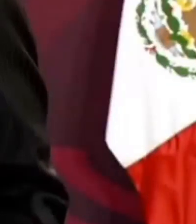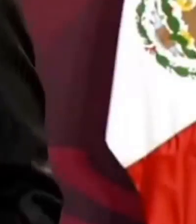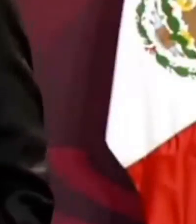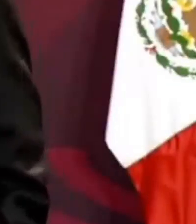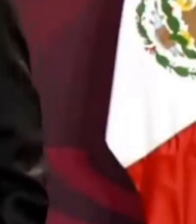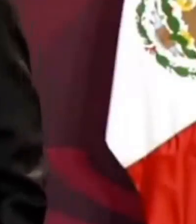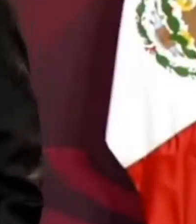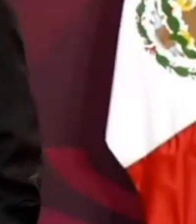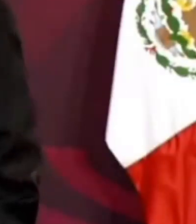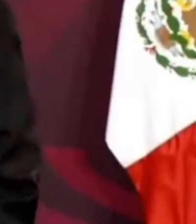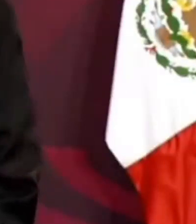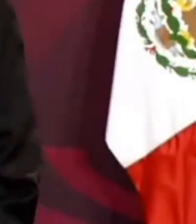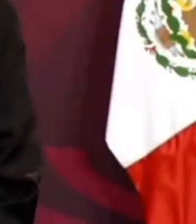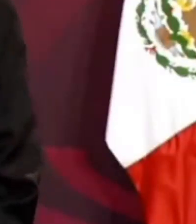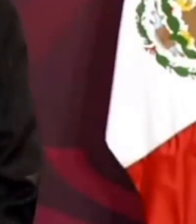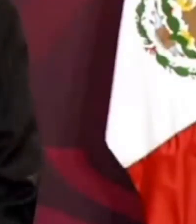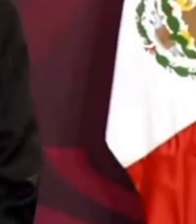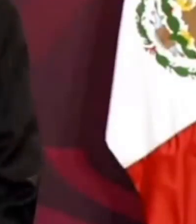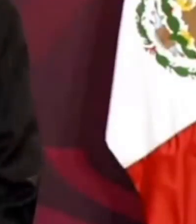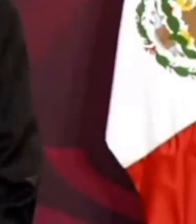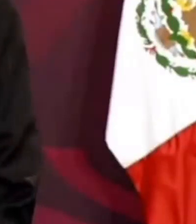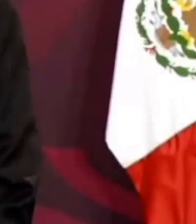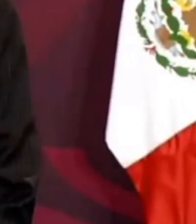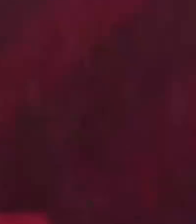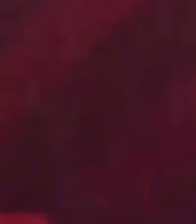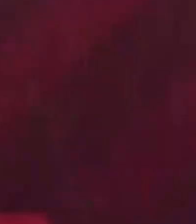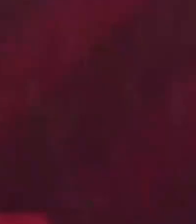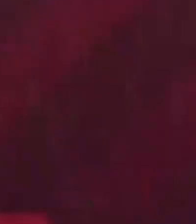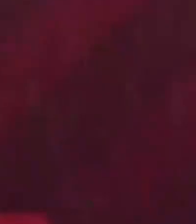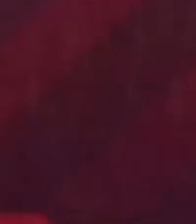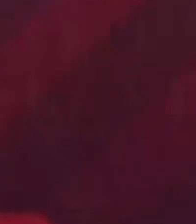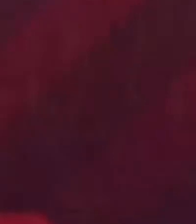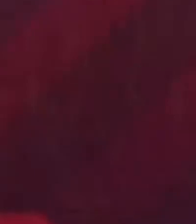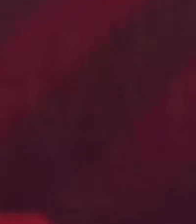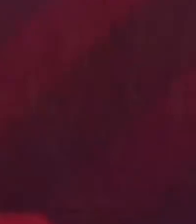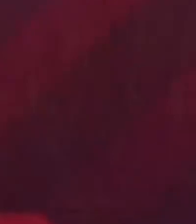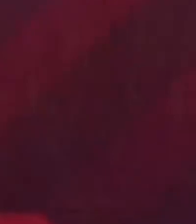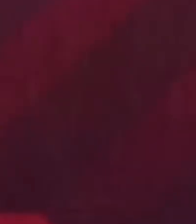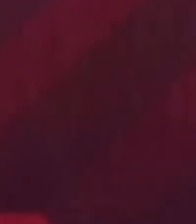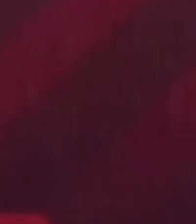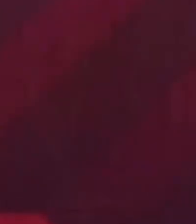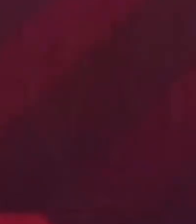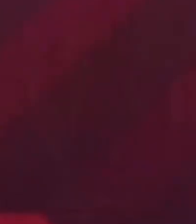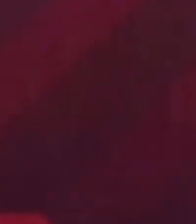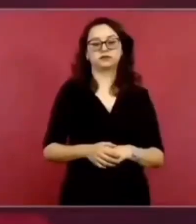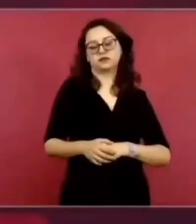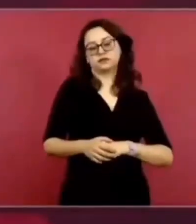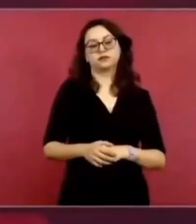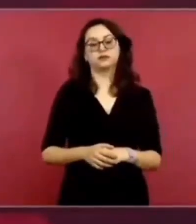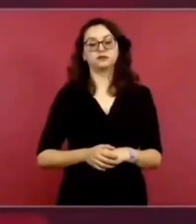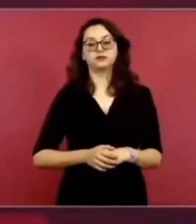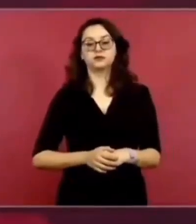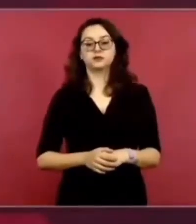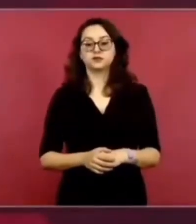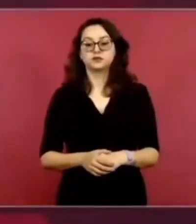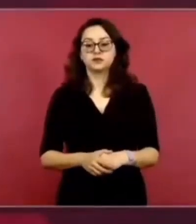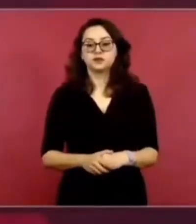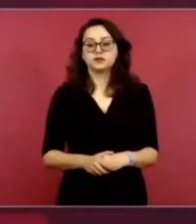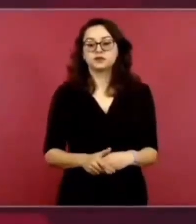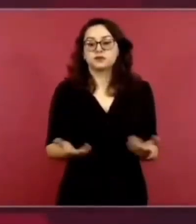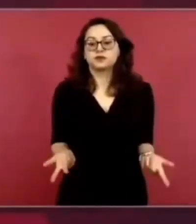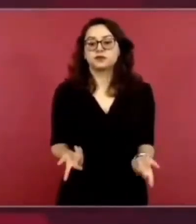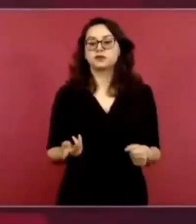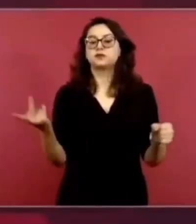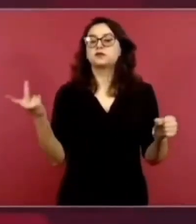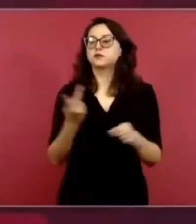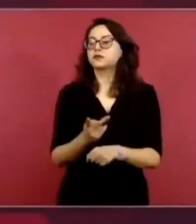Ahora, no olviden cómo fue que se llegó a estos extremos en el Poder Judicial.